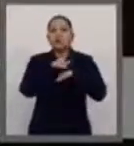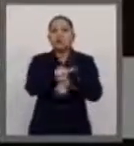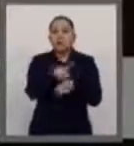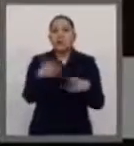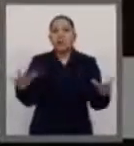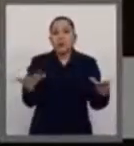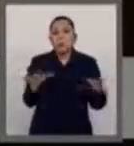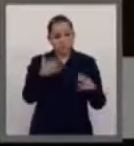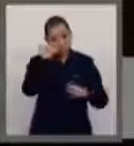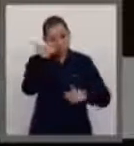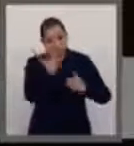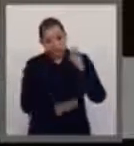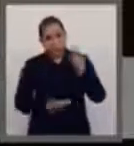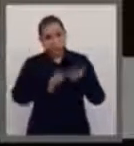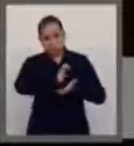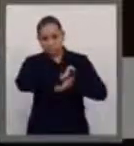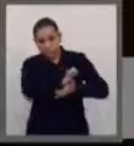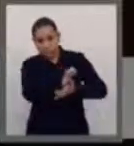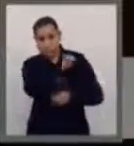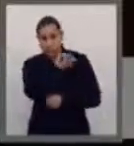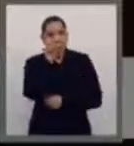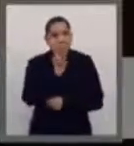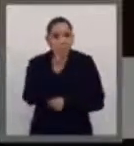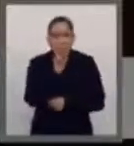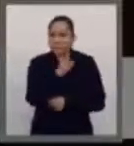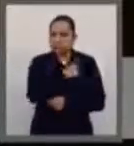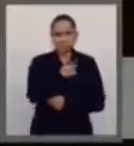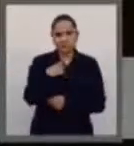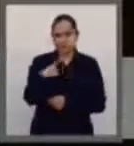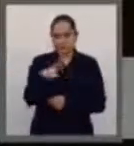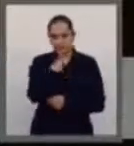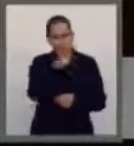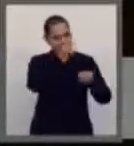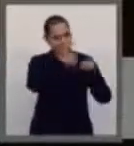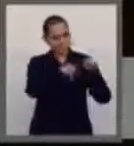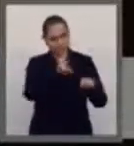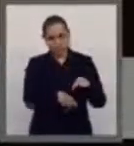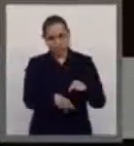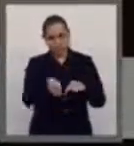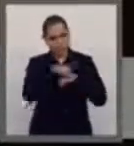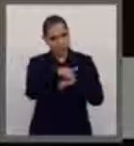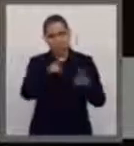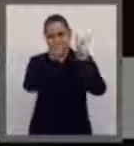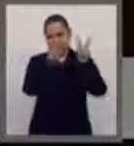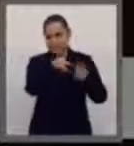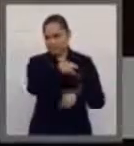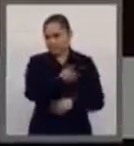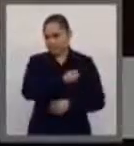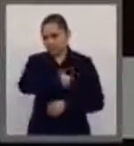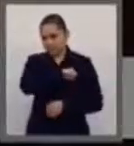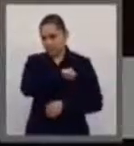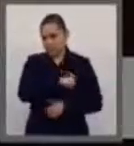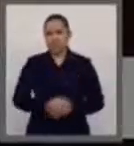forma de discriminación hacia la mujer para el caso de salud, en donde los